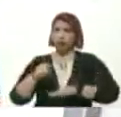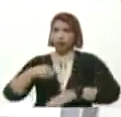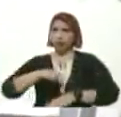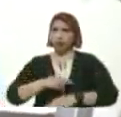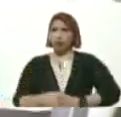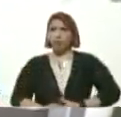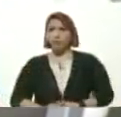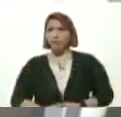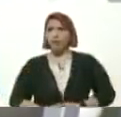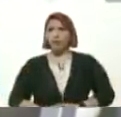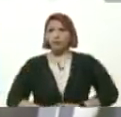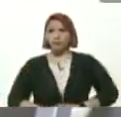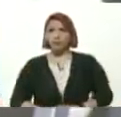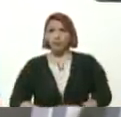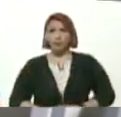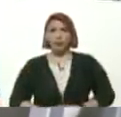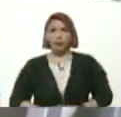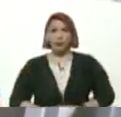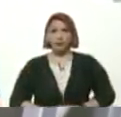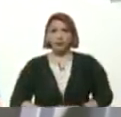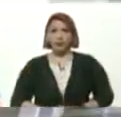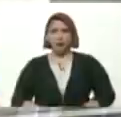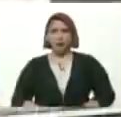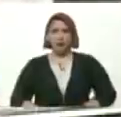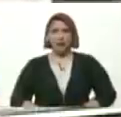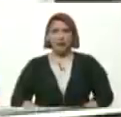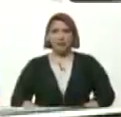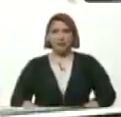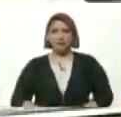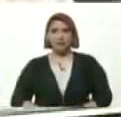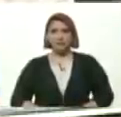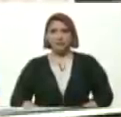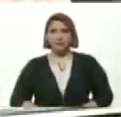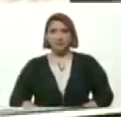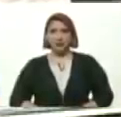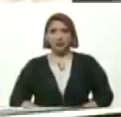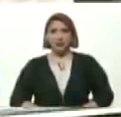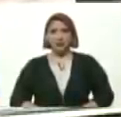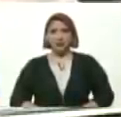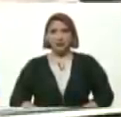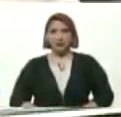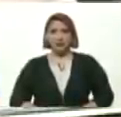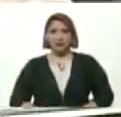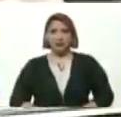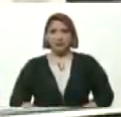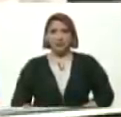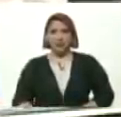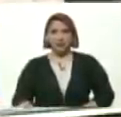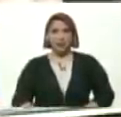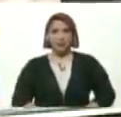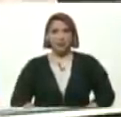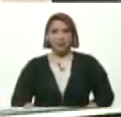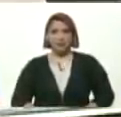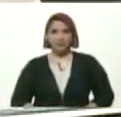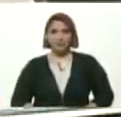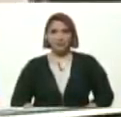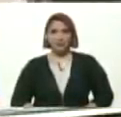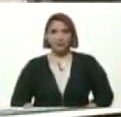Inmenso Amor A Los Niños Y A Las Niñas Para Que La Educación No Se Detenga Así Es